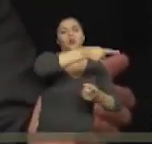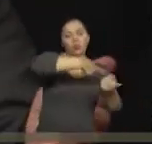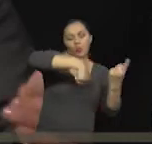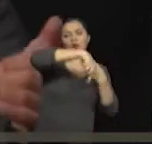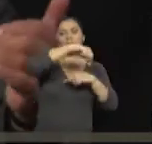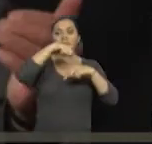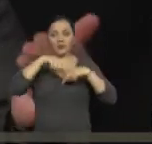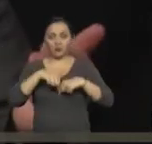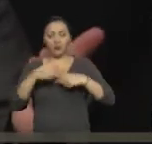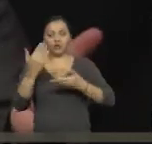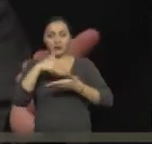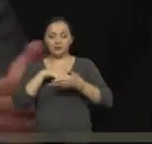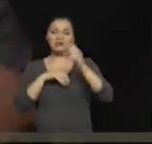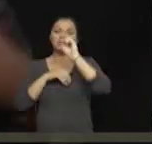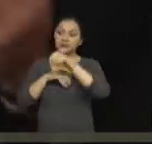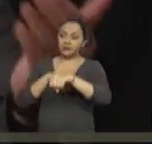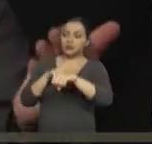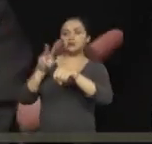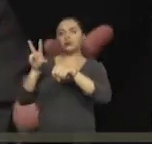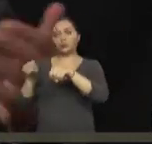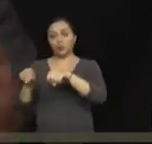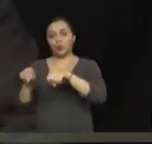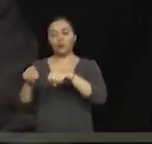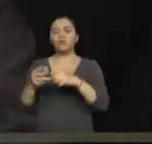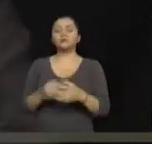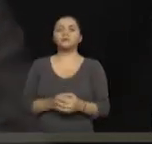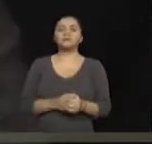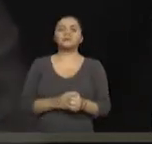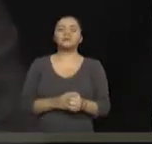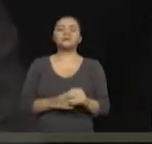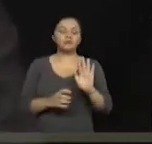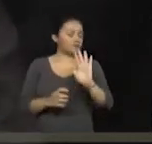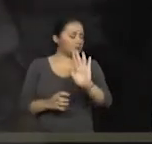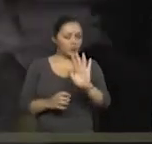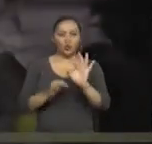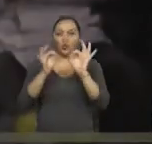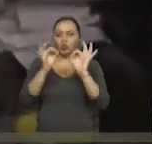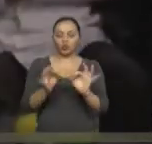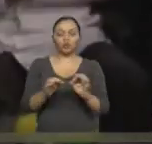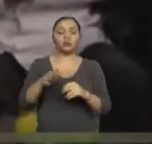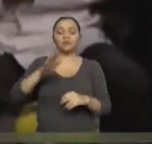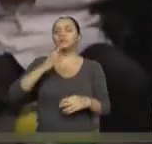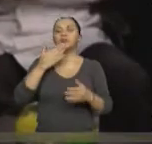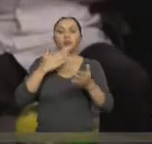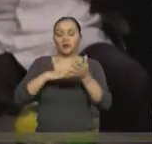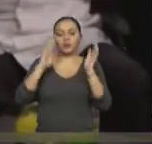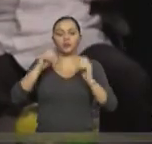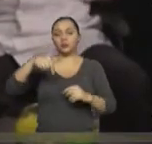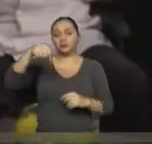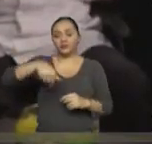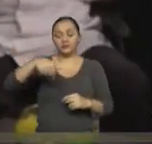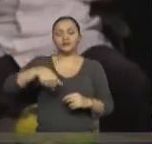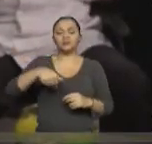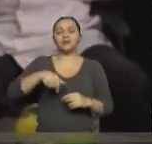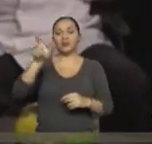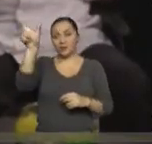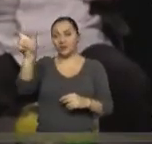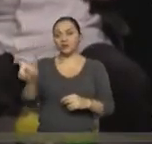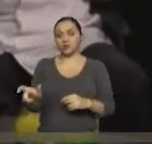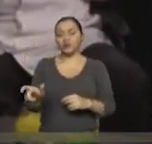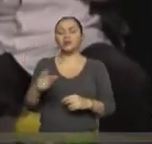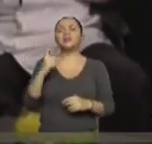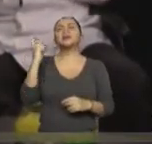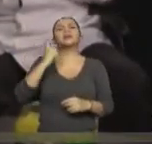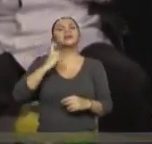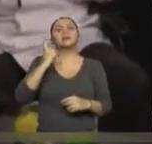en este caso para que sea nuevamente valorado? Exacto. En nuestros casos, cuando el paciente está